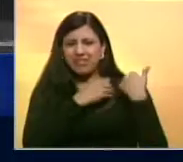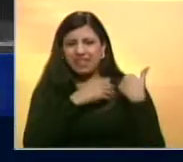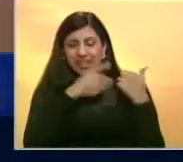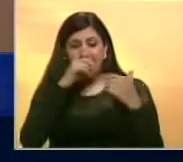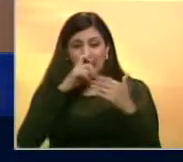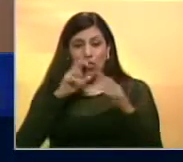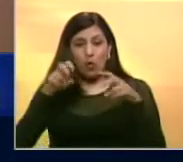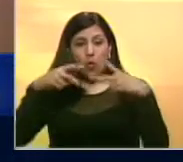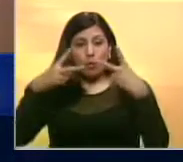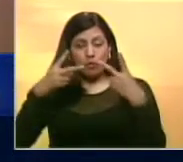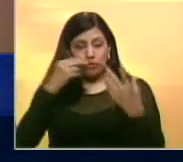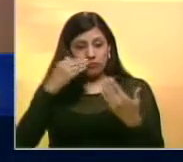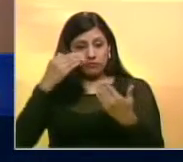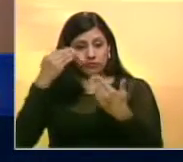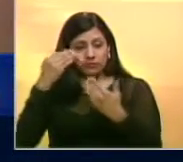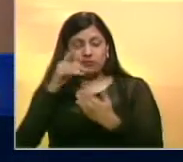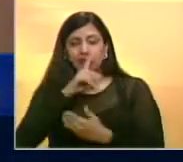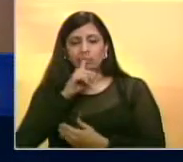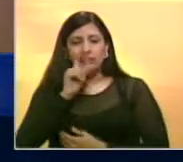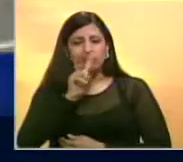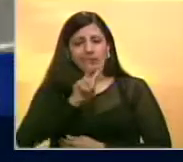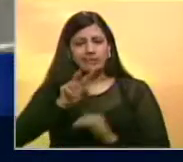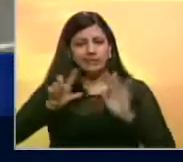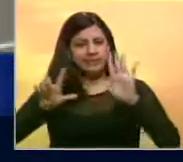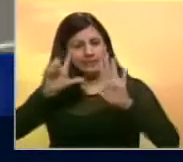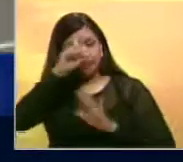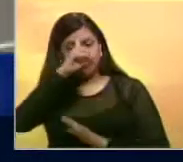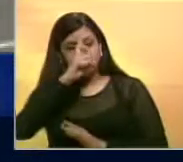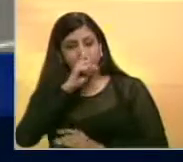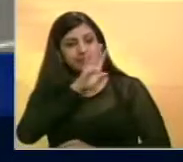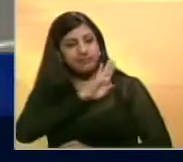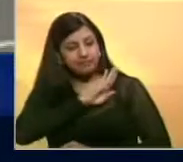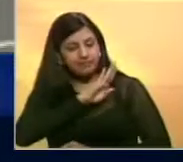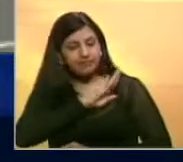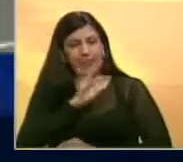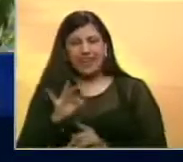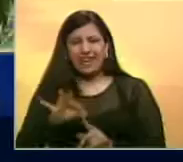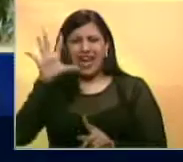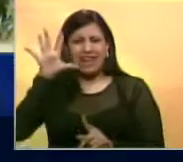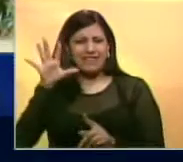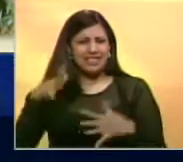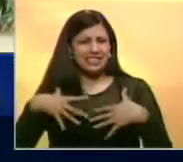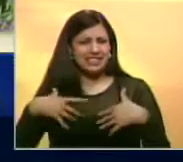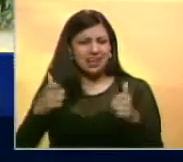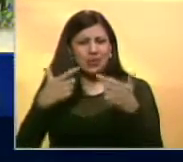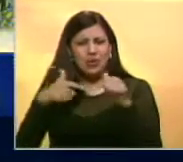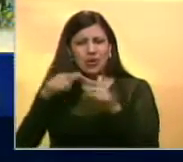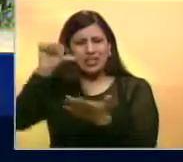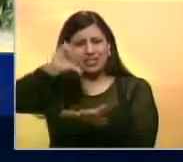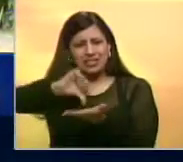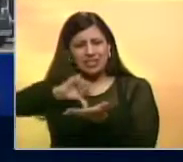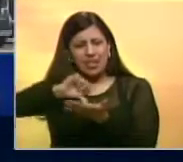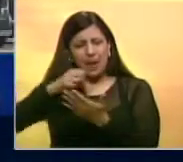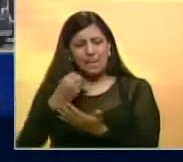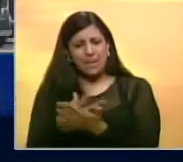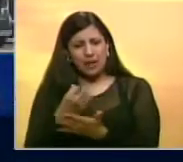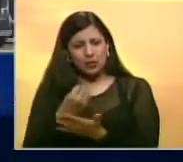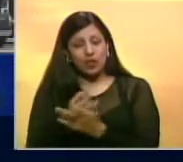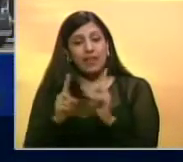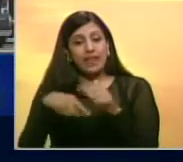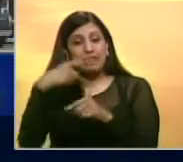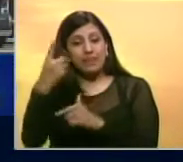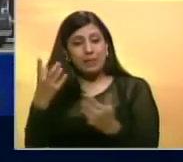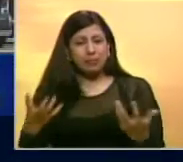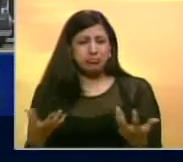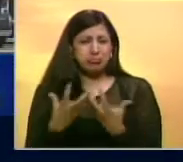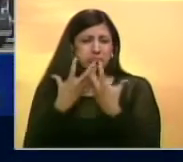este año nuevo es el de José Alexander Arias de 27 años quien se encuentra en grave estado de salud en el hospital central de Maturín luego de que